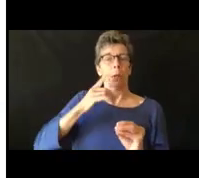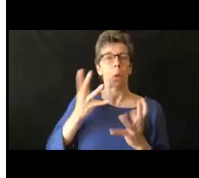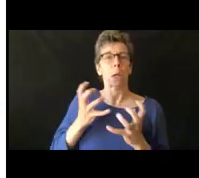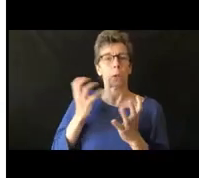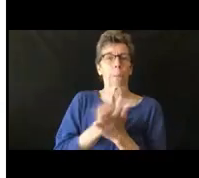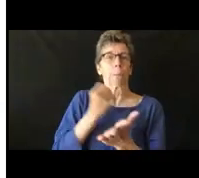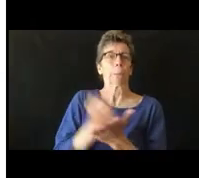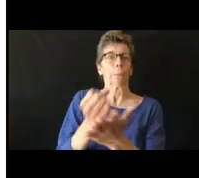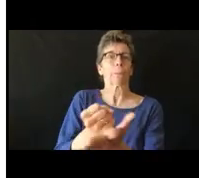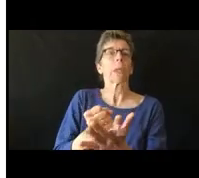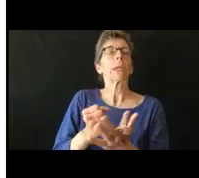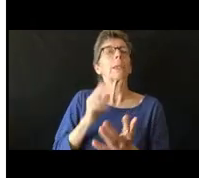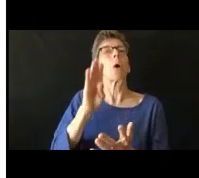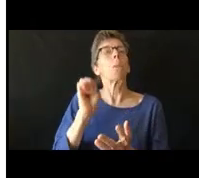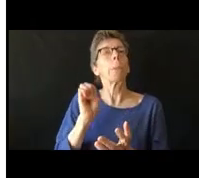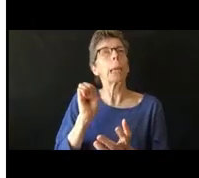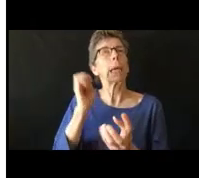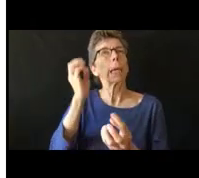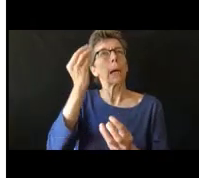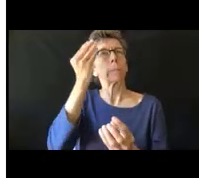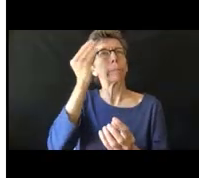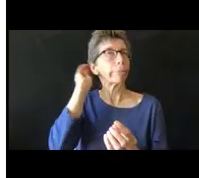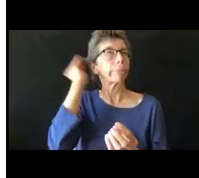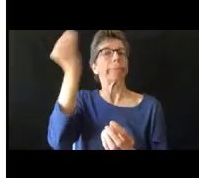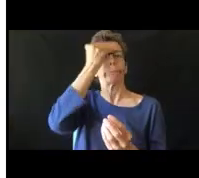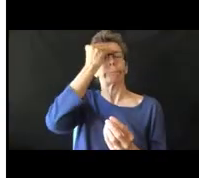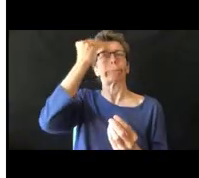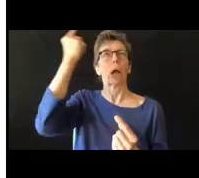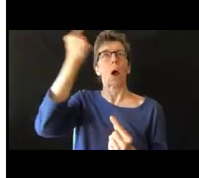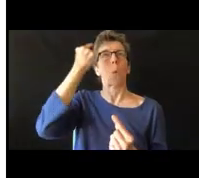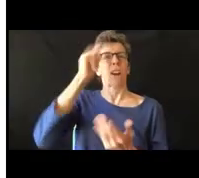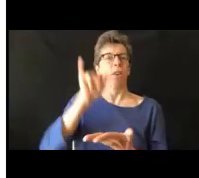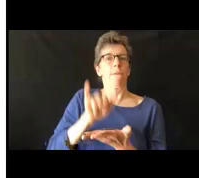de cómo abogamos de una manera estratégica.